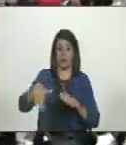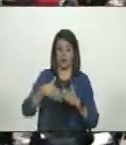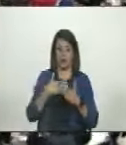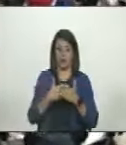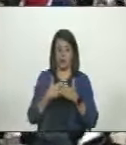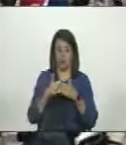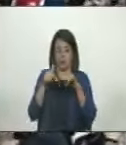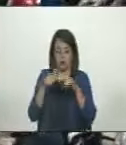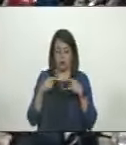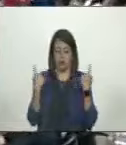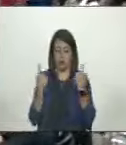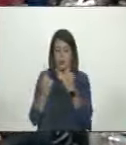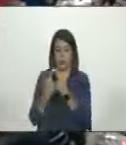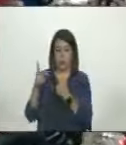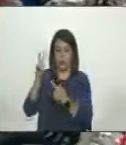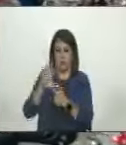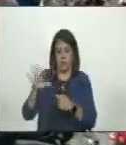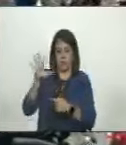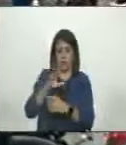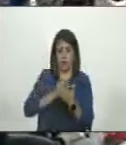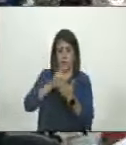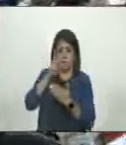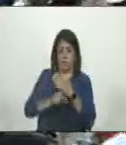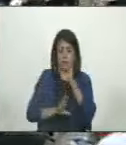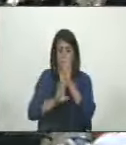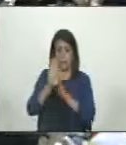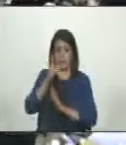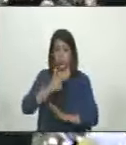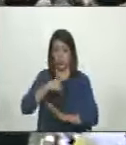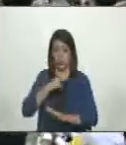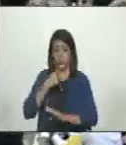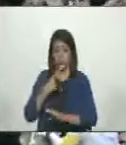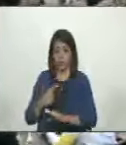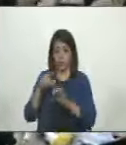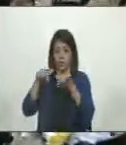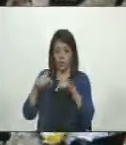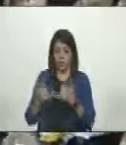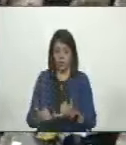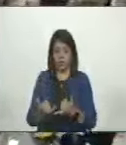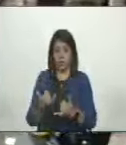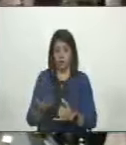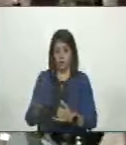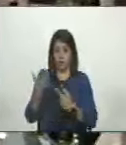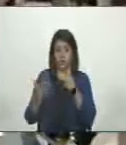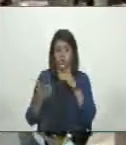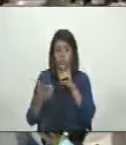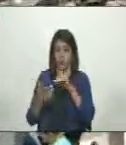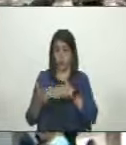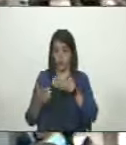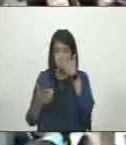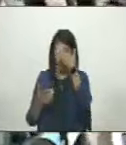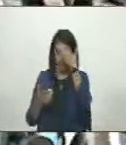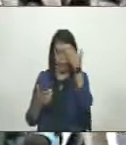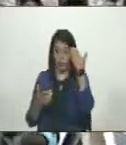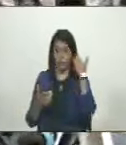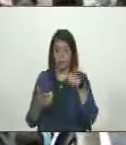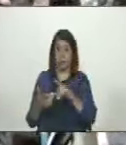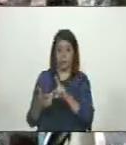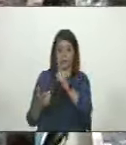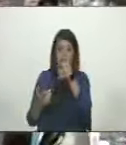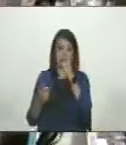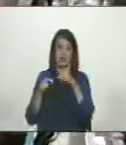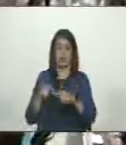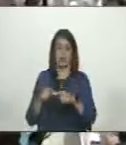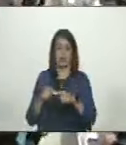a nuestro país y los planes de desarrollo. Tenemos que destacar y decir, subrayar, no podemos olvidar, el principal